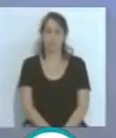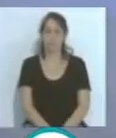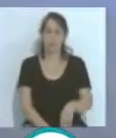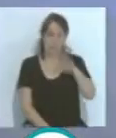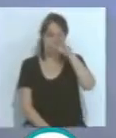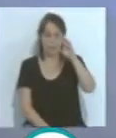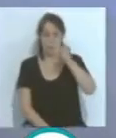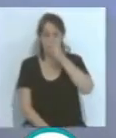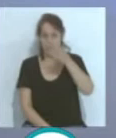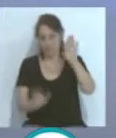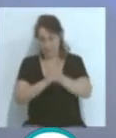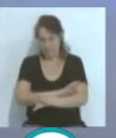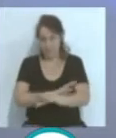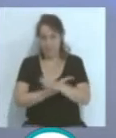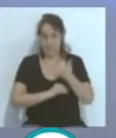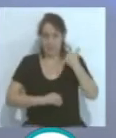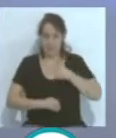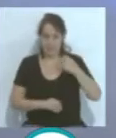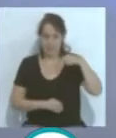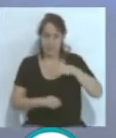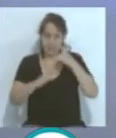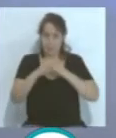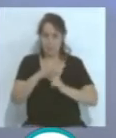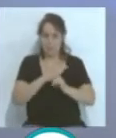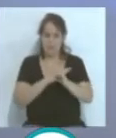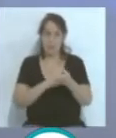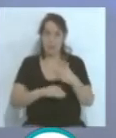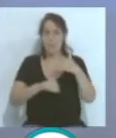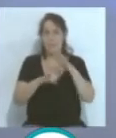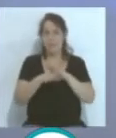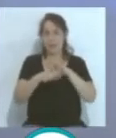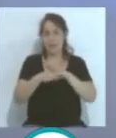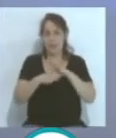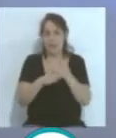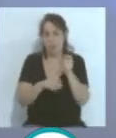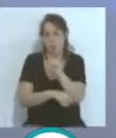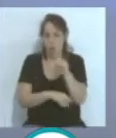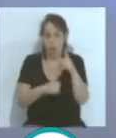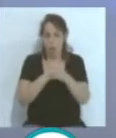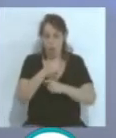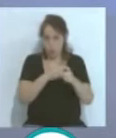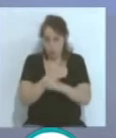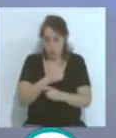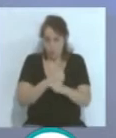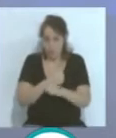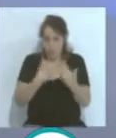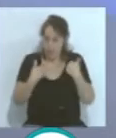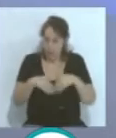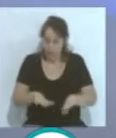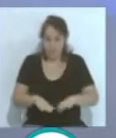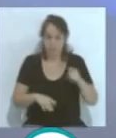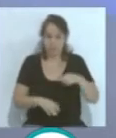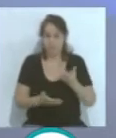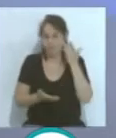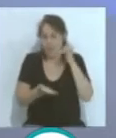Hola, muy buenas noches. Ya estamos en este submarino del martes 11 de agosto y a esta